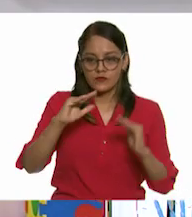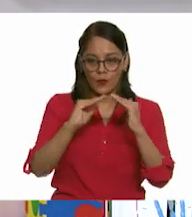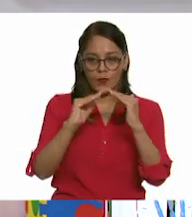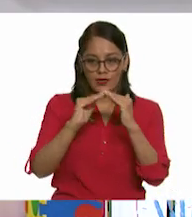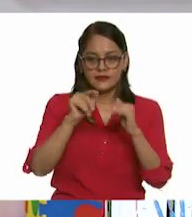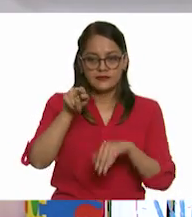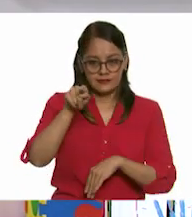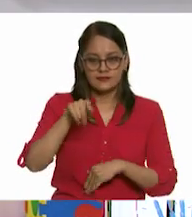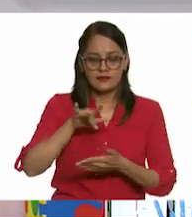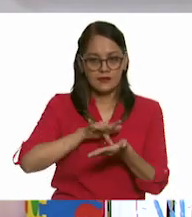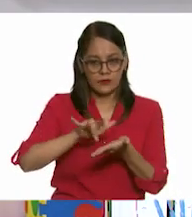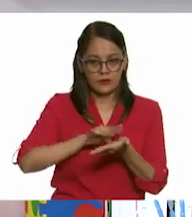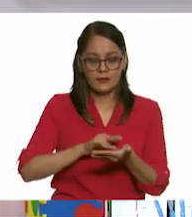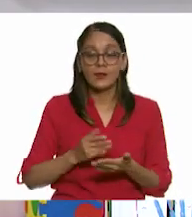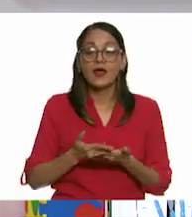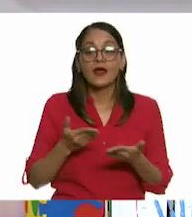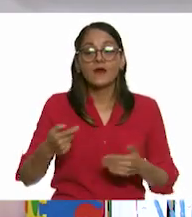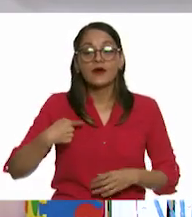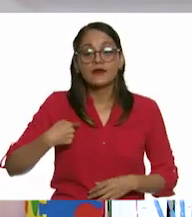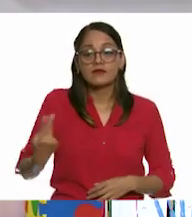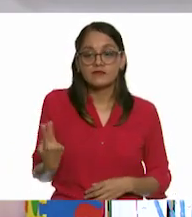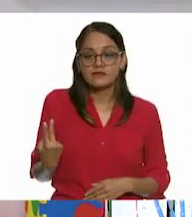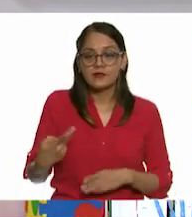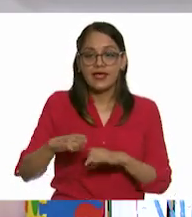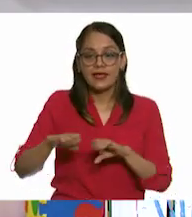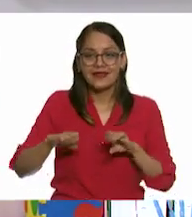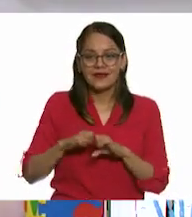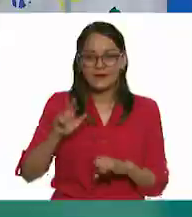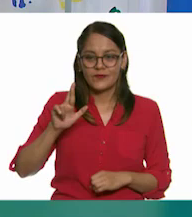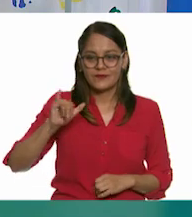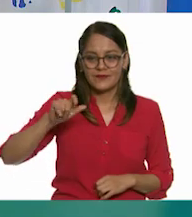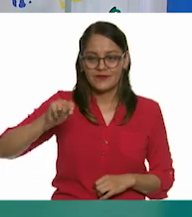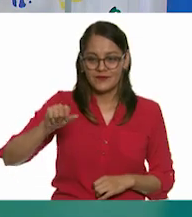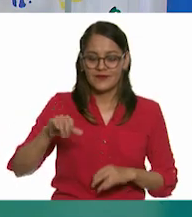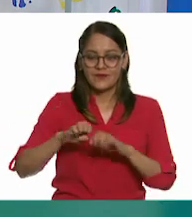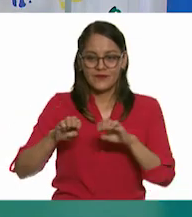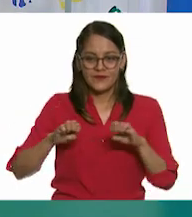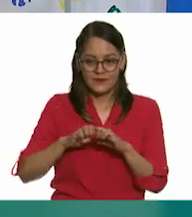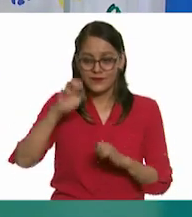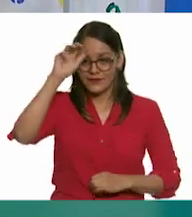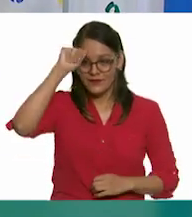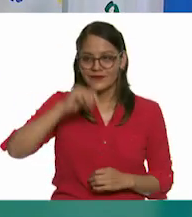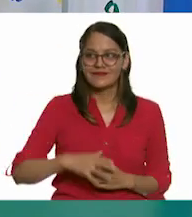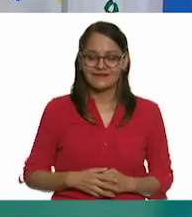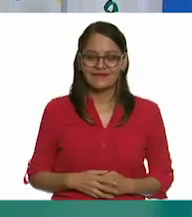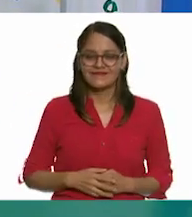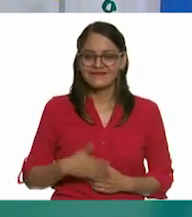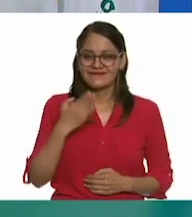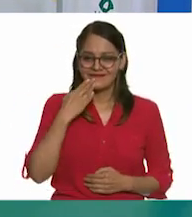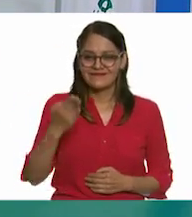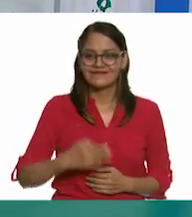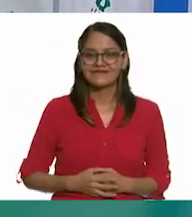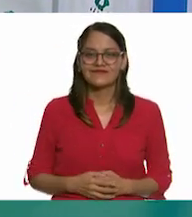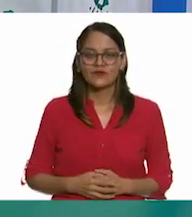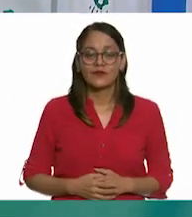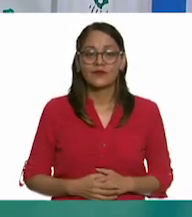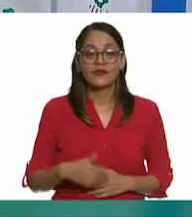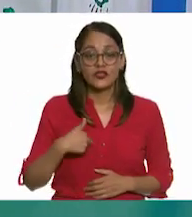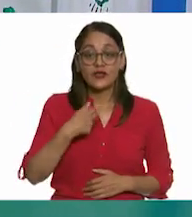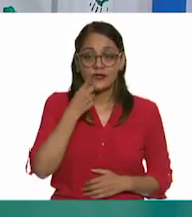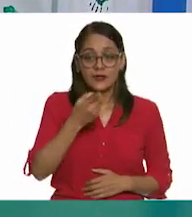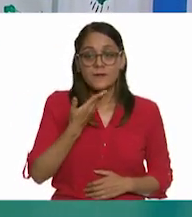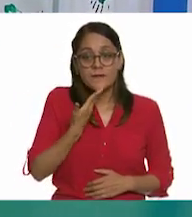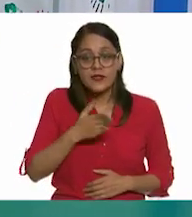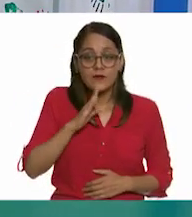Y yo voy a hacer compañía con Rita. Así. un equipo. De Hagamos equipo. Muy bien. Muy bien. A ver, entonces, niñas